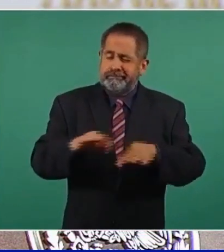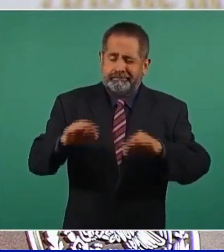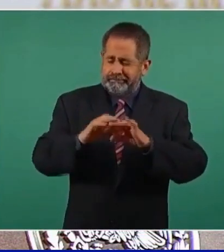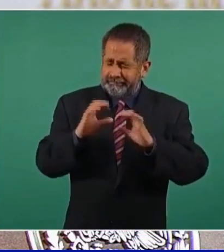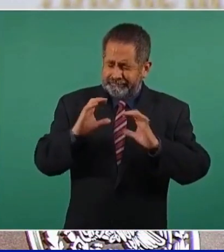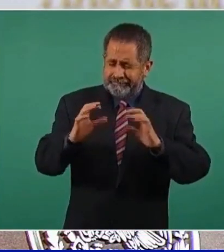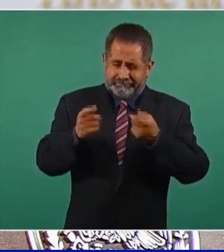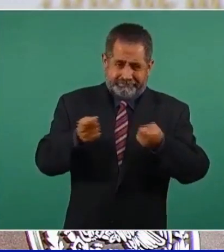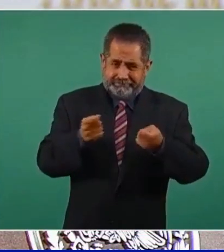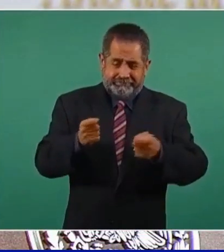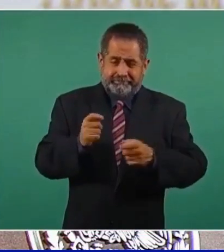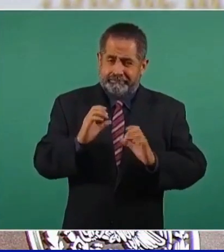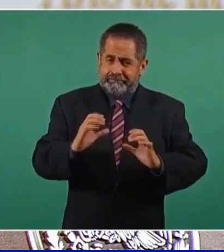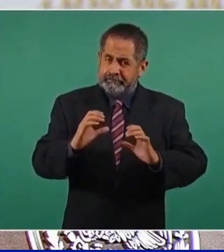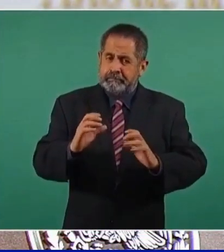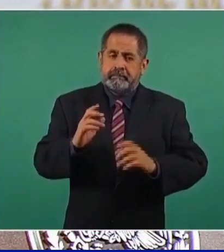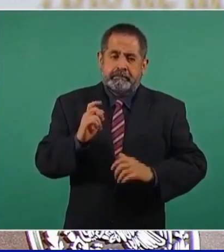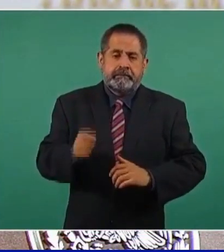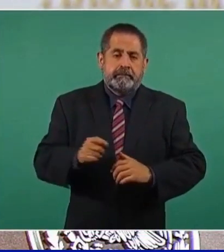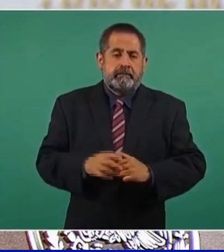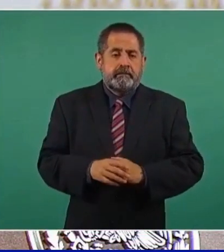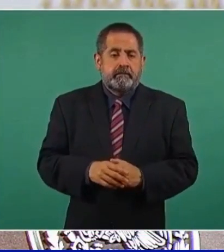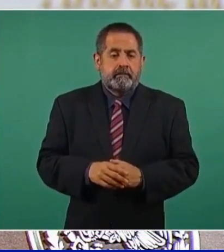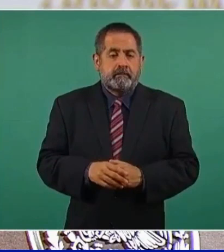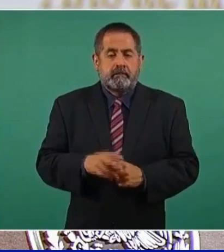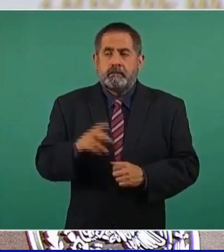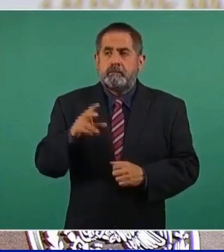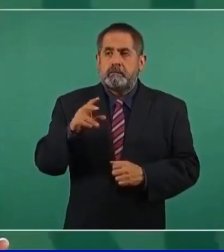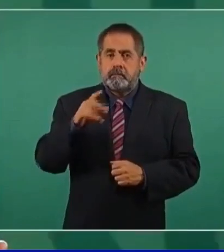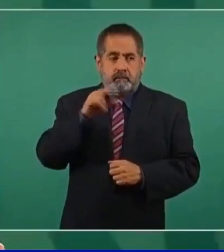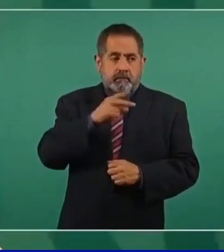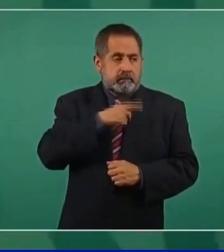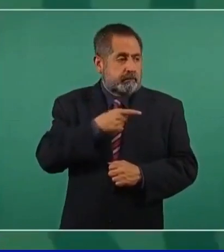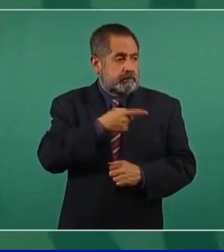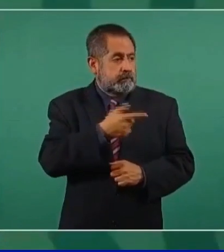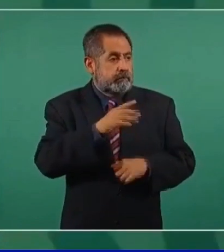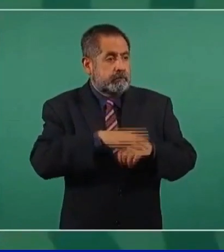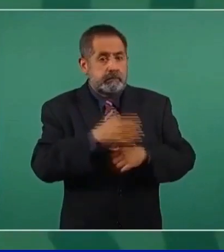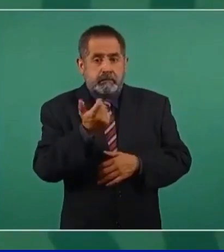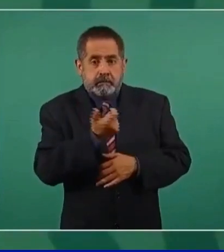el que no haya carestía.